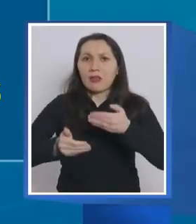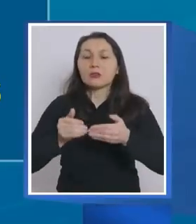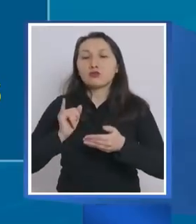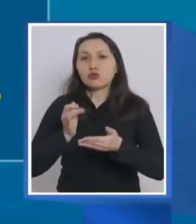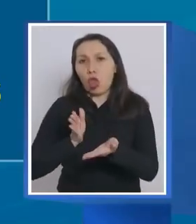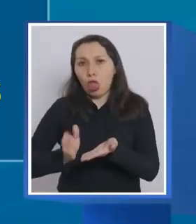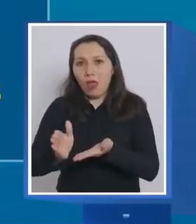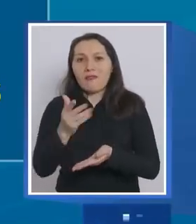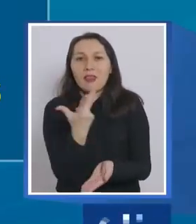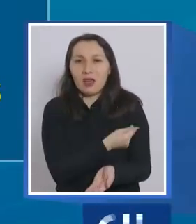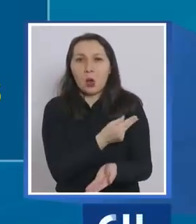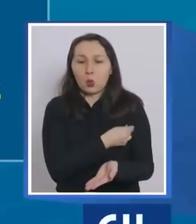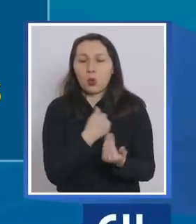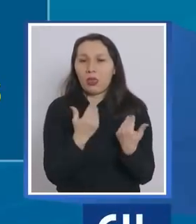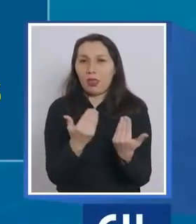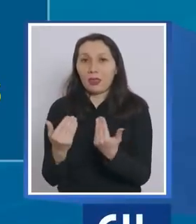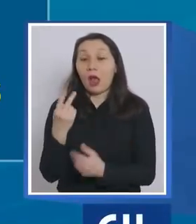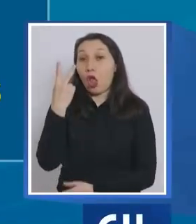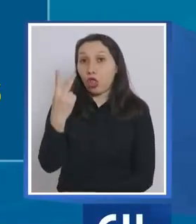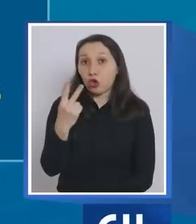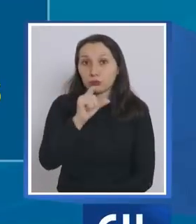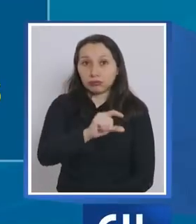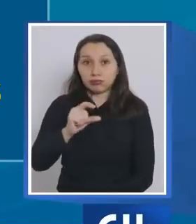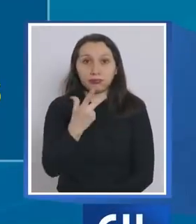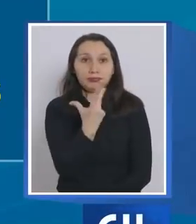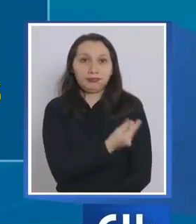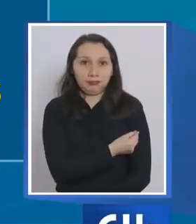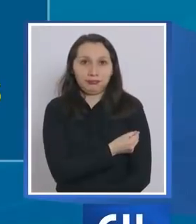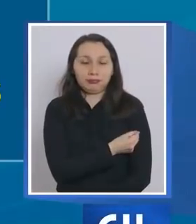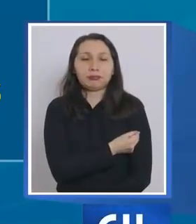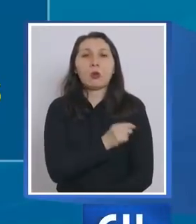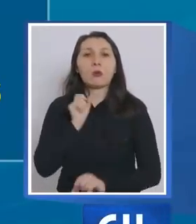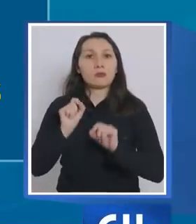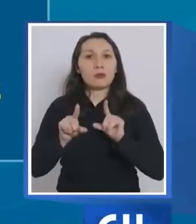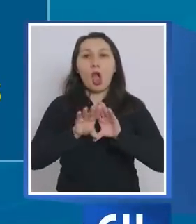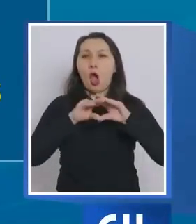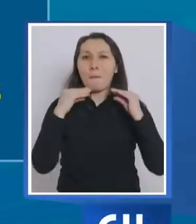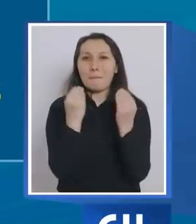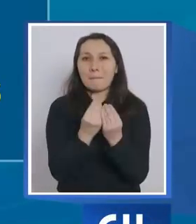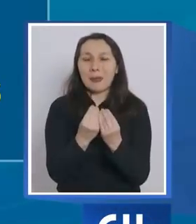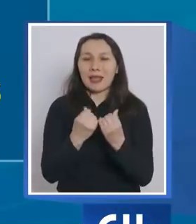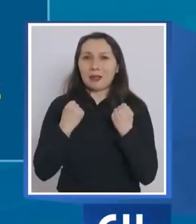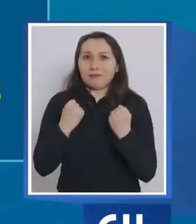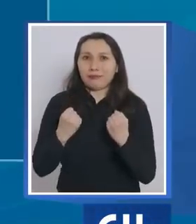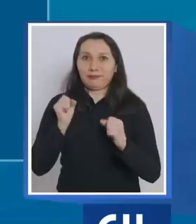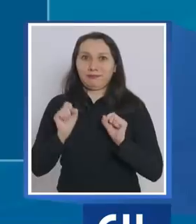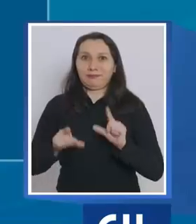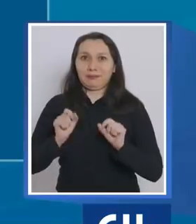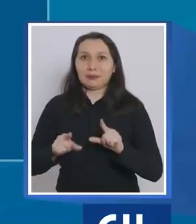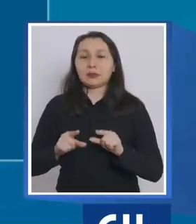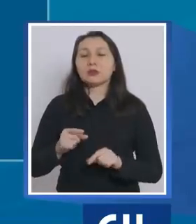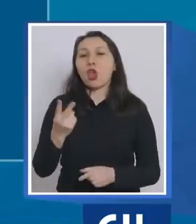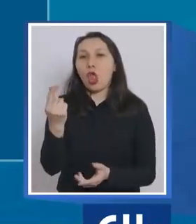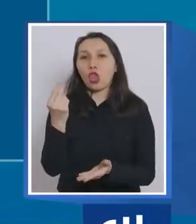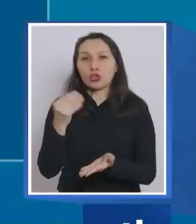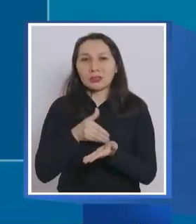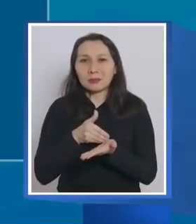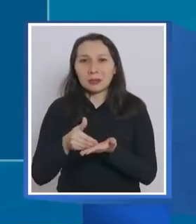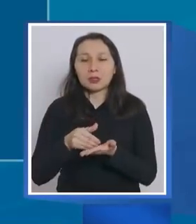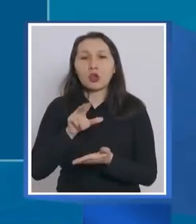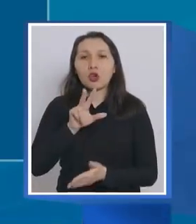vamos a seguir vacunando. Con dos dosis, es decir, con inmunidad completa, hemos vacunado a 12